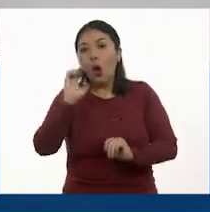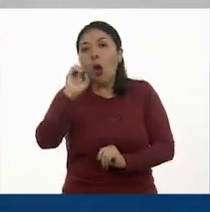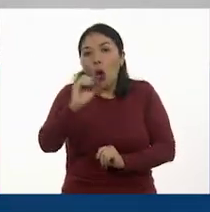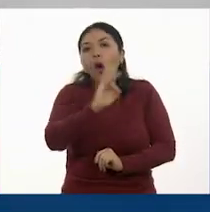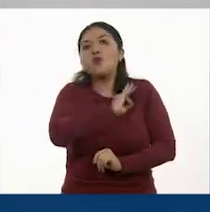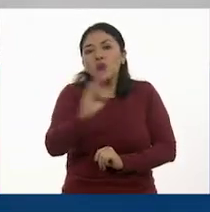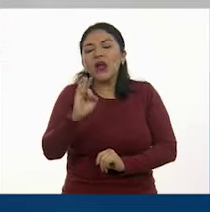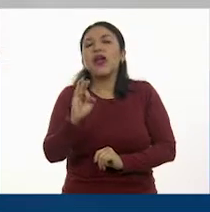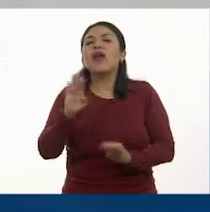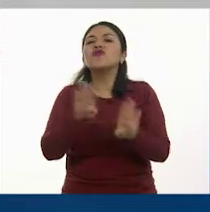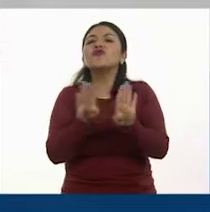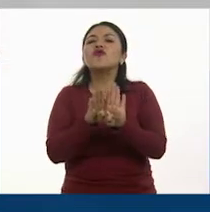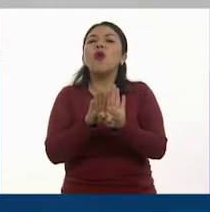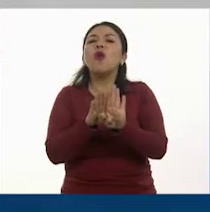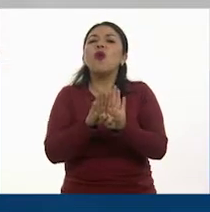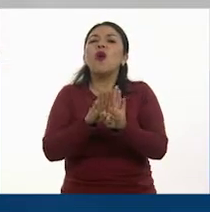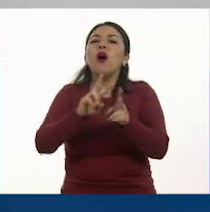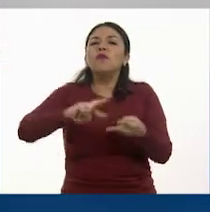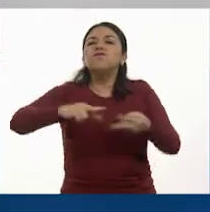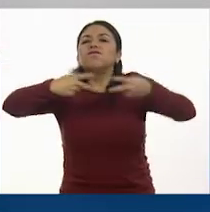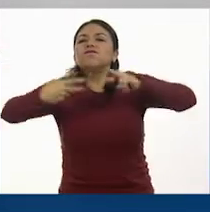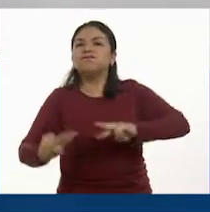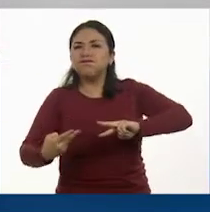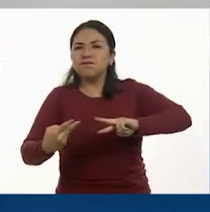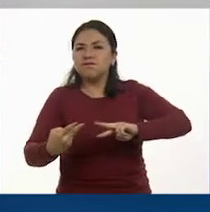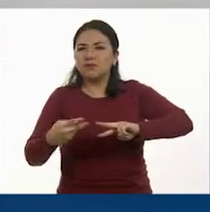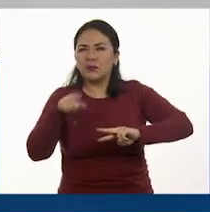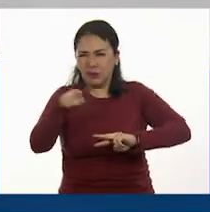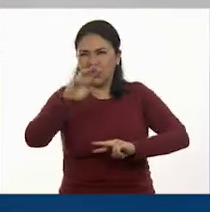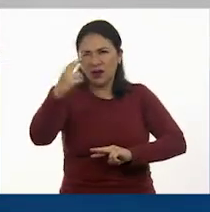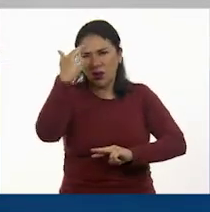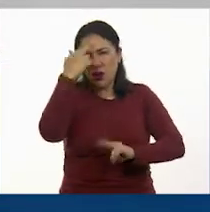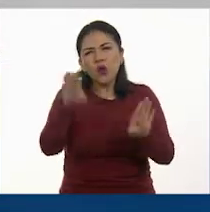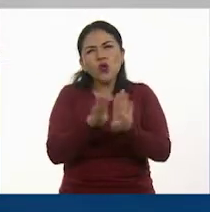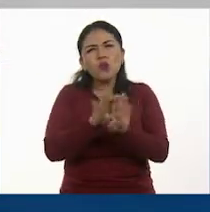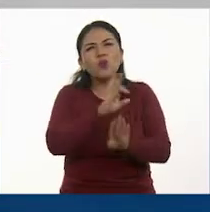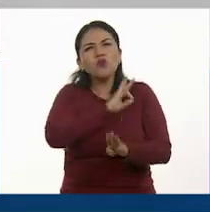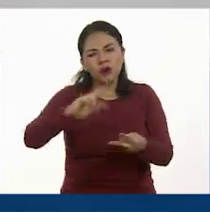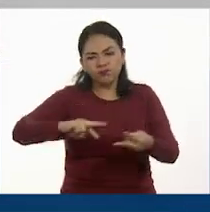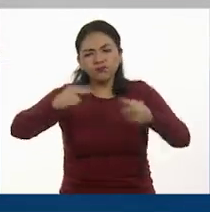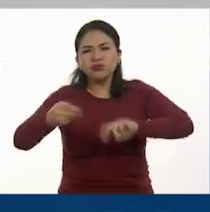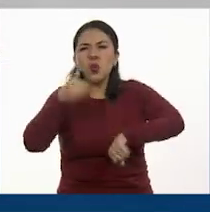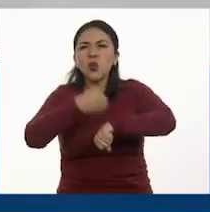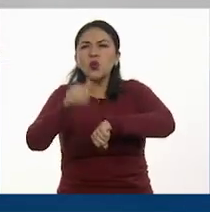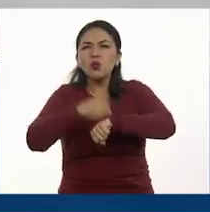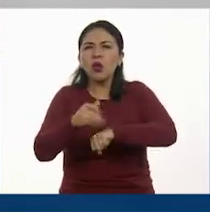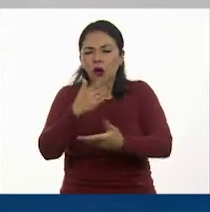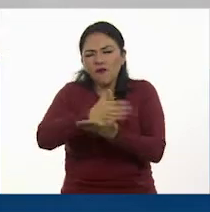sacar fracciones equivalentes. Ajá. Entonces, ¿recuerdan cómo es que sacábamos una fracción equivalente?